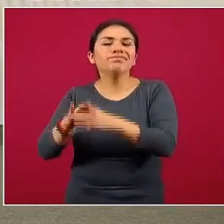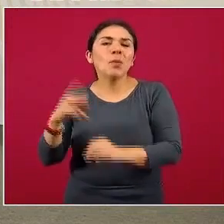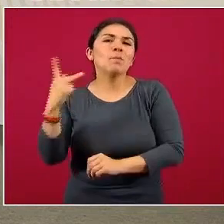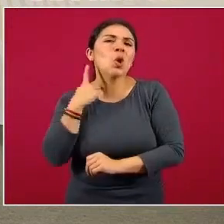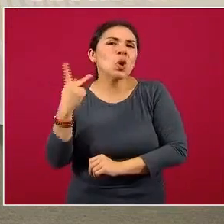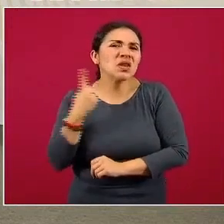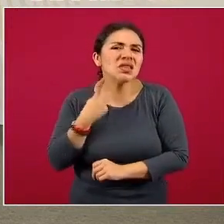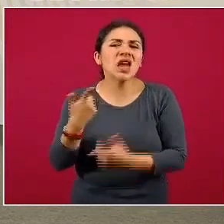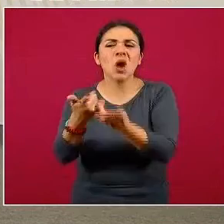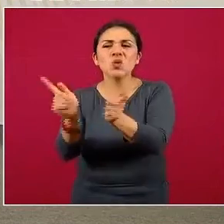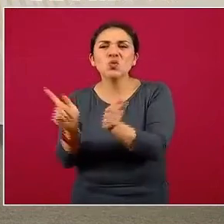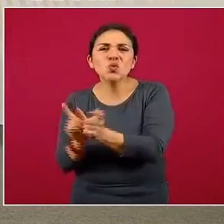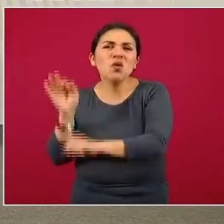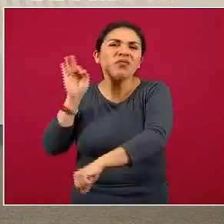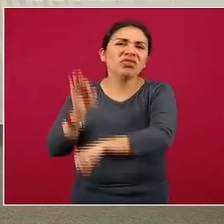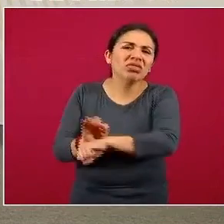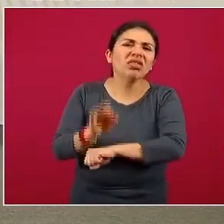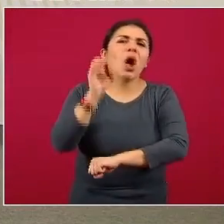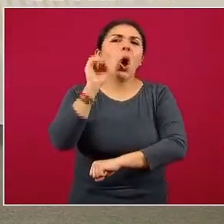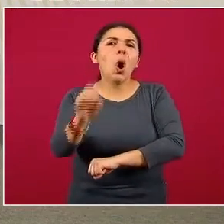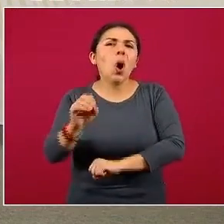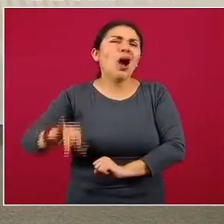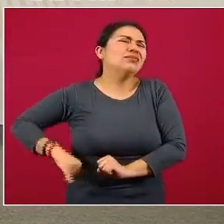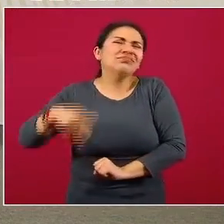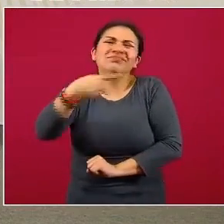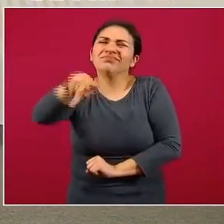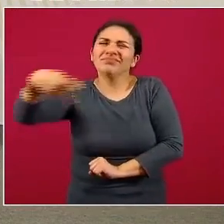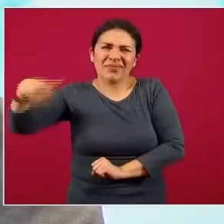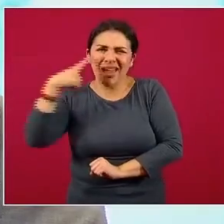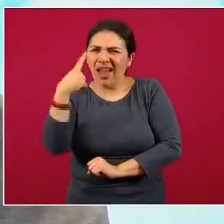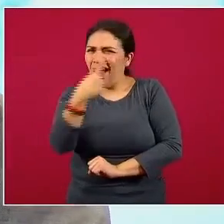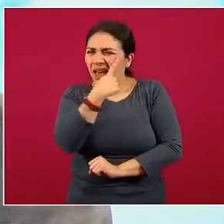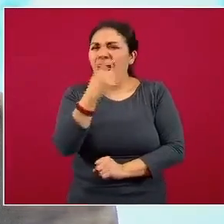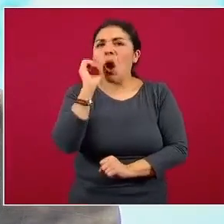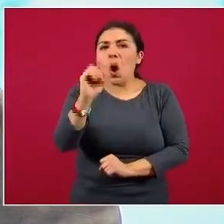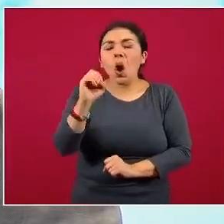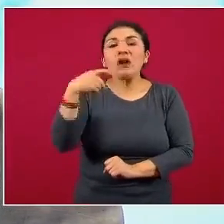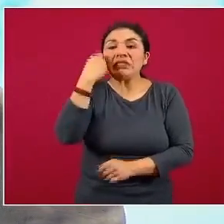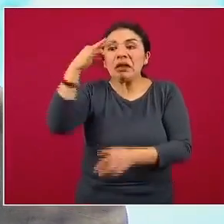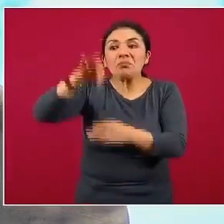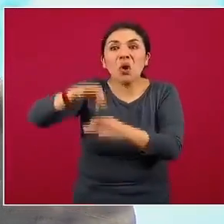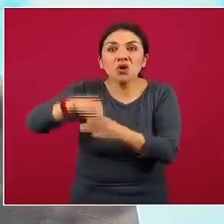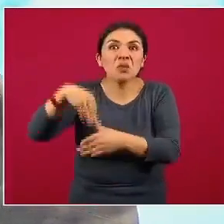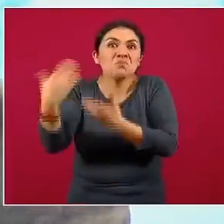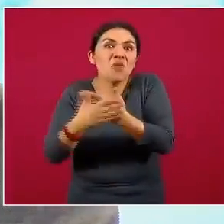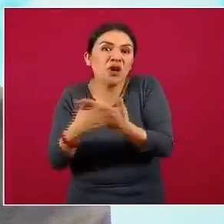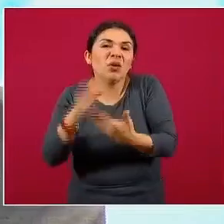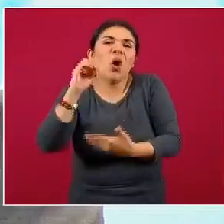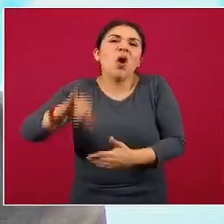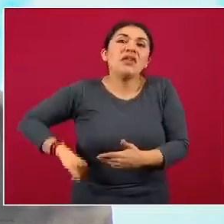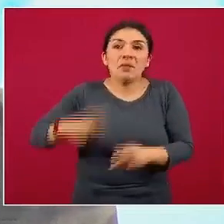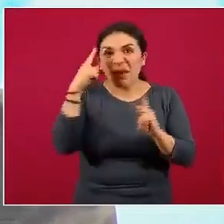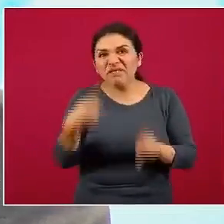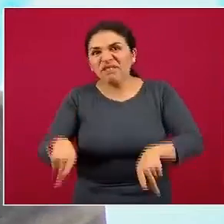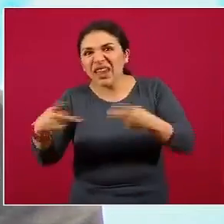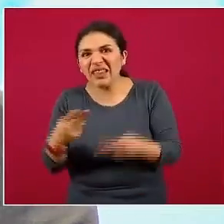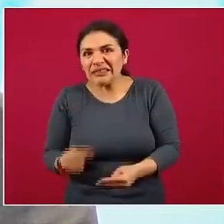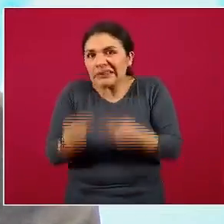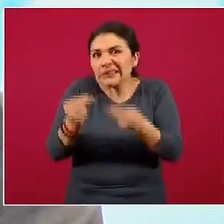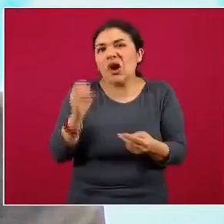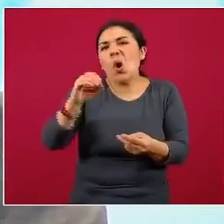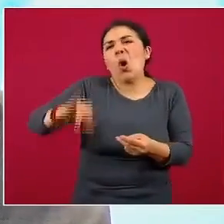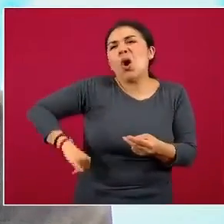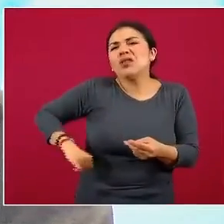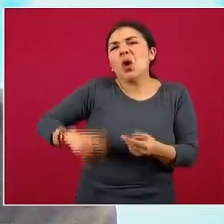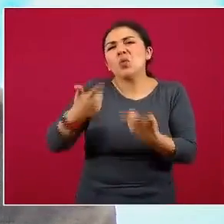la actividad política o a intereses partidistas o cálculos electorales o intereses comerciales o intereses de